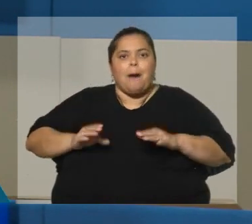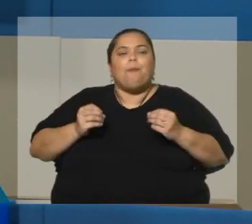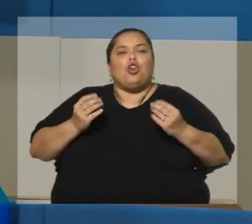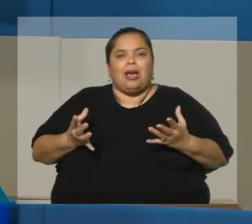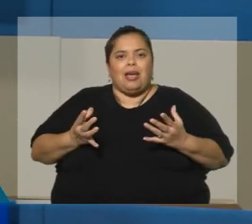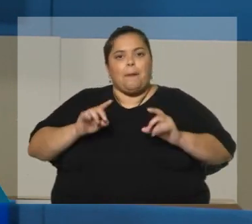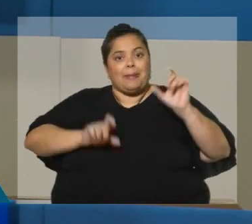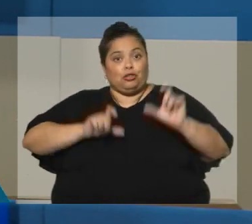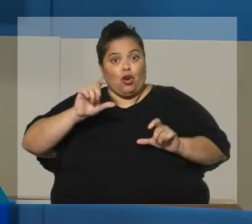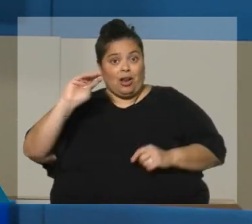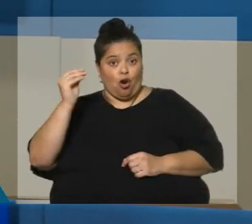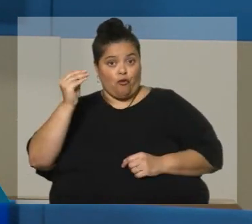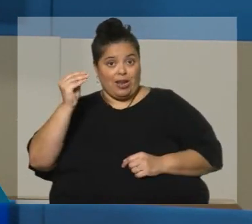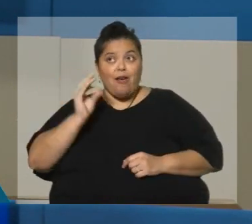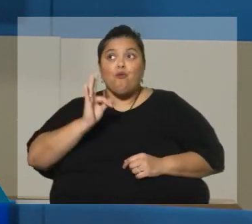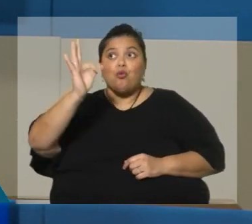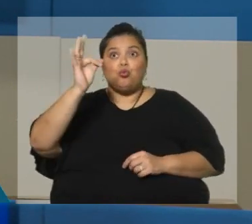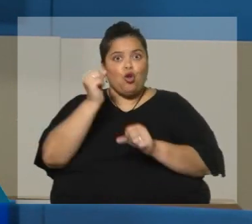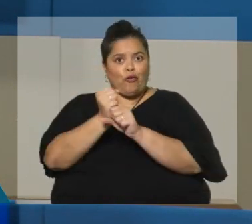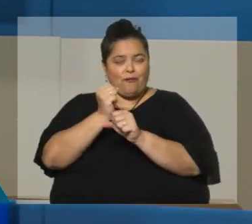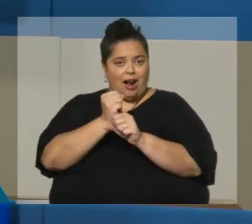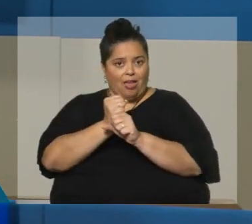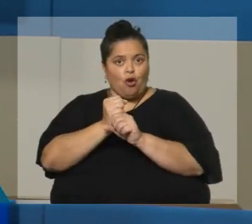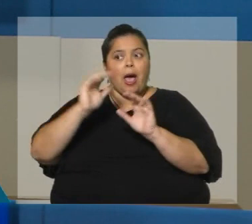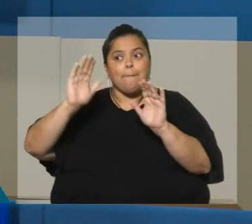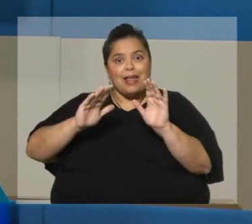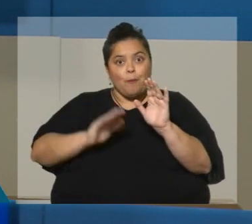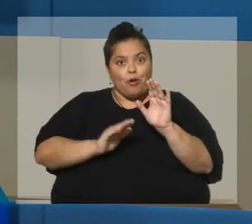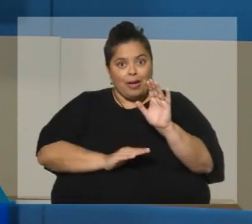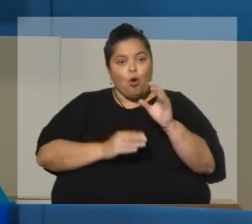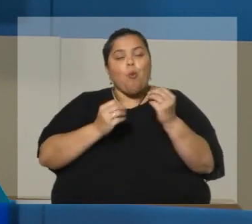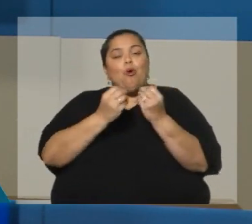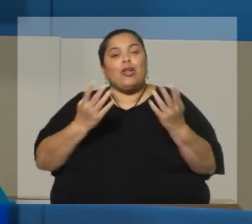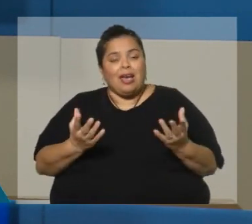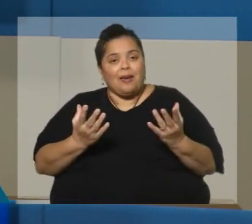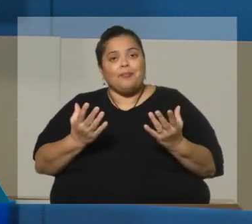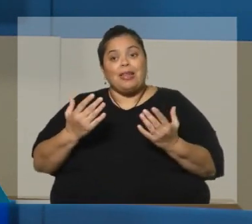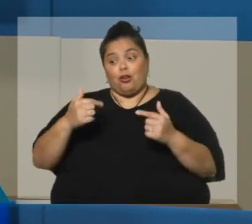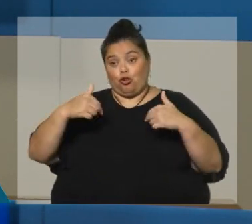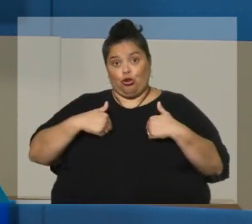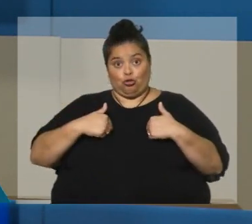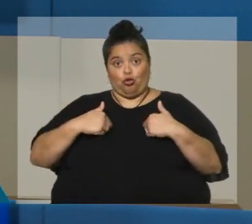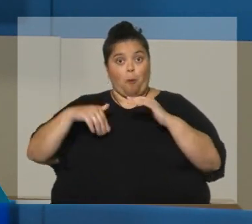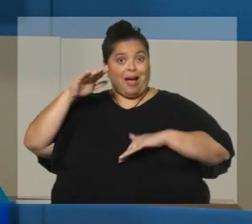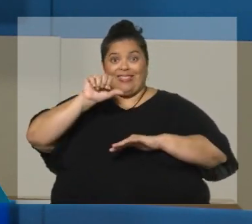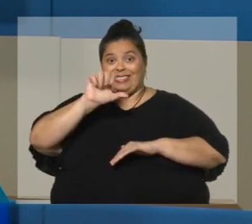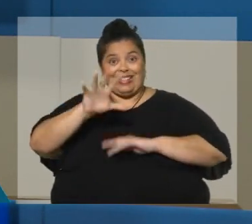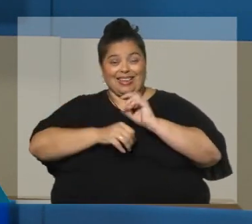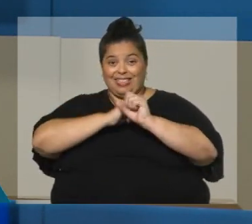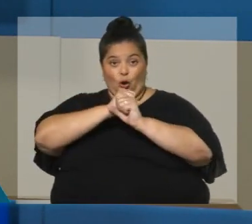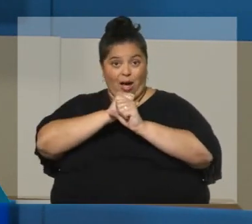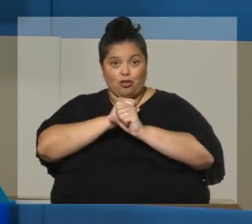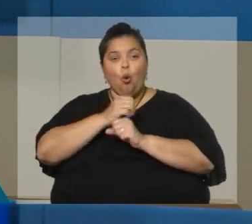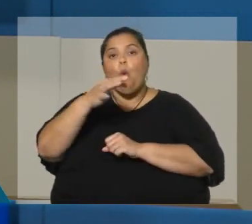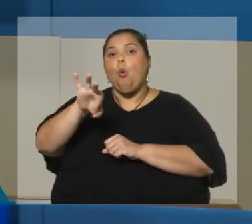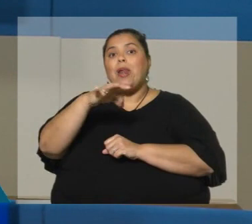joven, los futuros trabajadores, van a ser cada vez menos. La generación de los que tenemos más de 65 años es